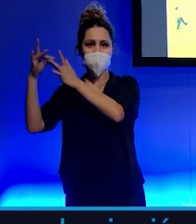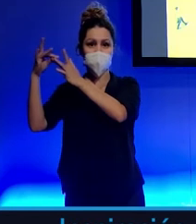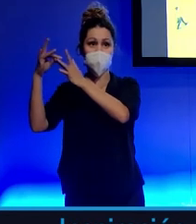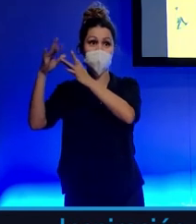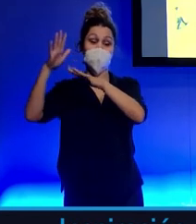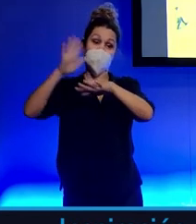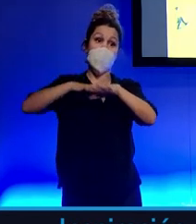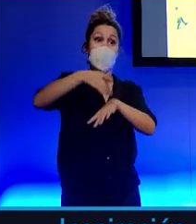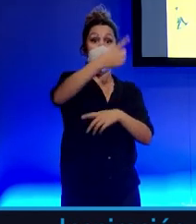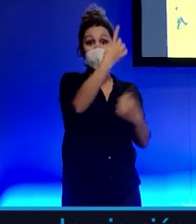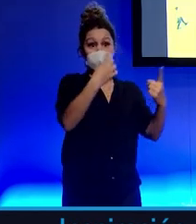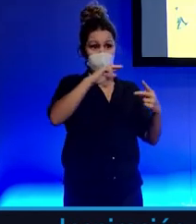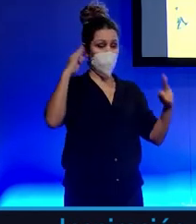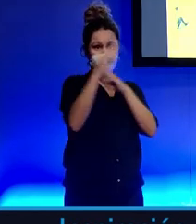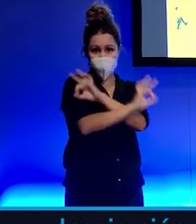sí y para otros no.